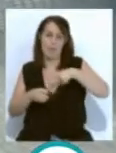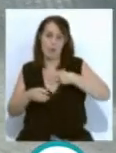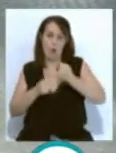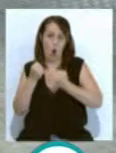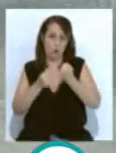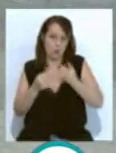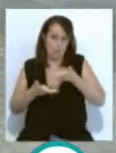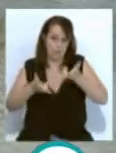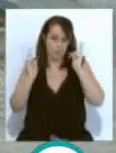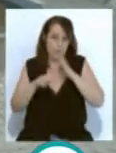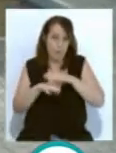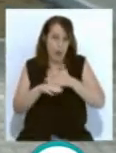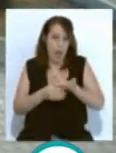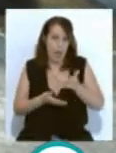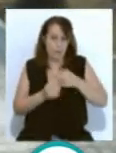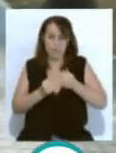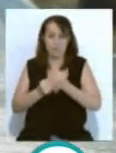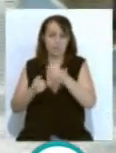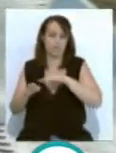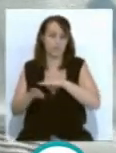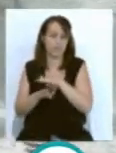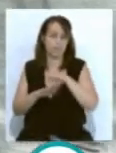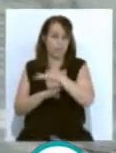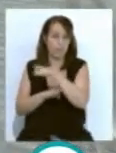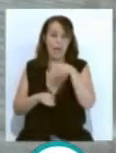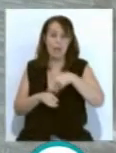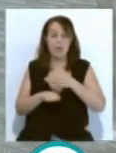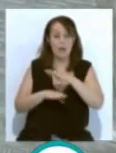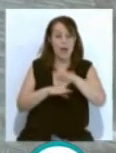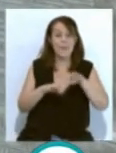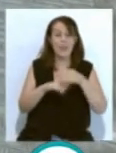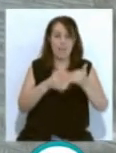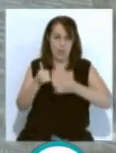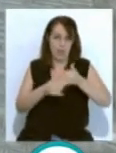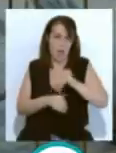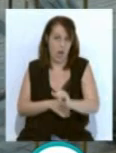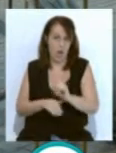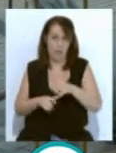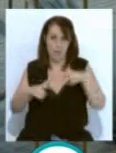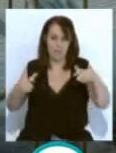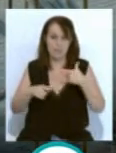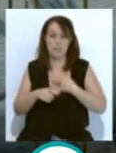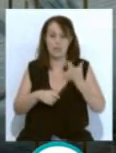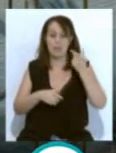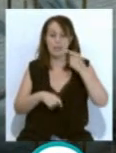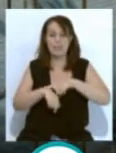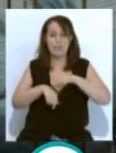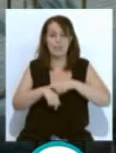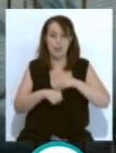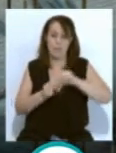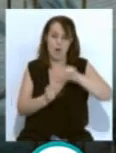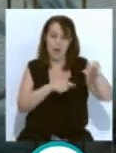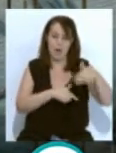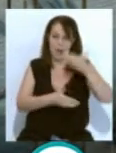autorizados a circular por aquí, una zona donde se han instalado aparcabicis. Se ha aumentado el tiempo de carga y descarga y se mantienen